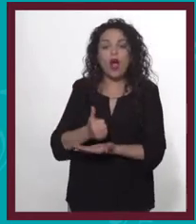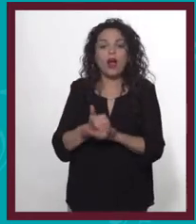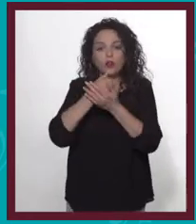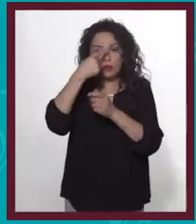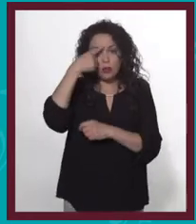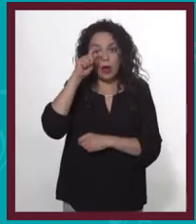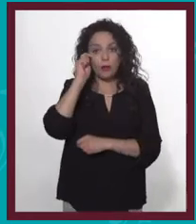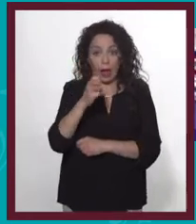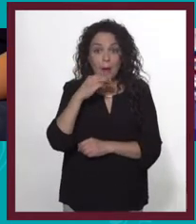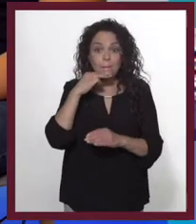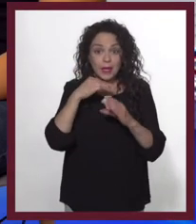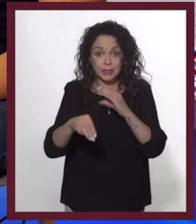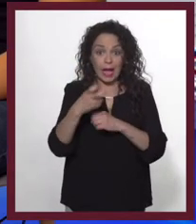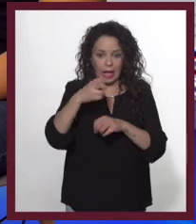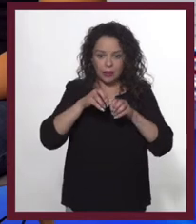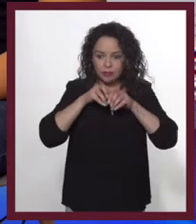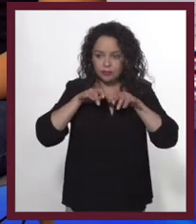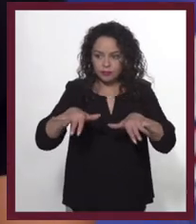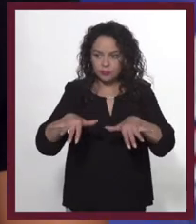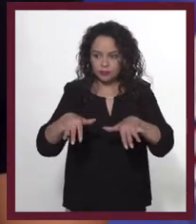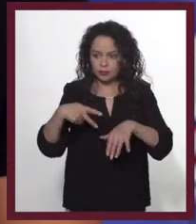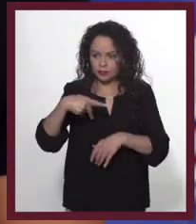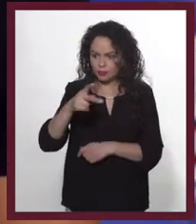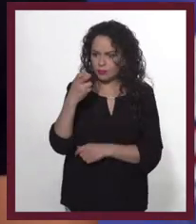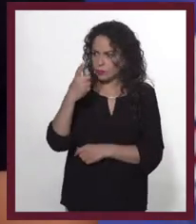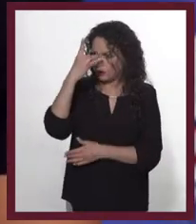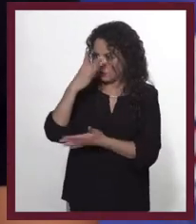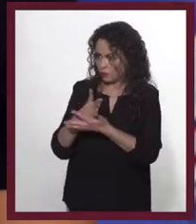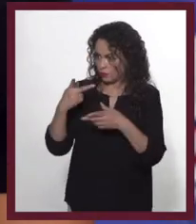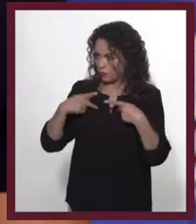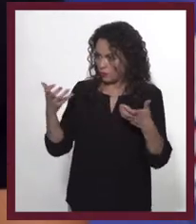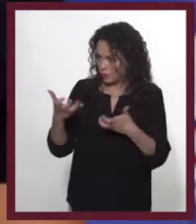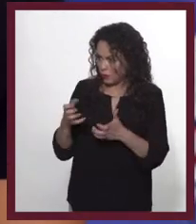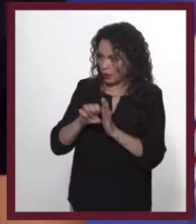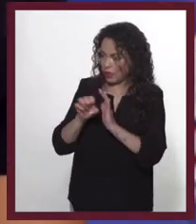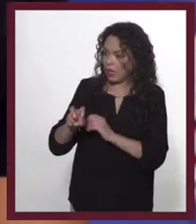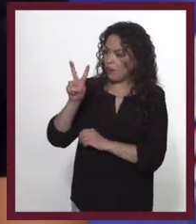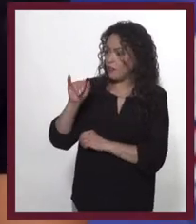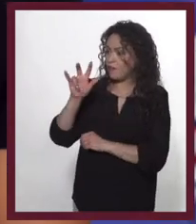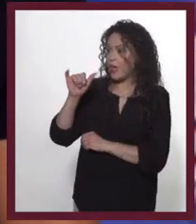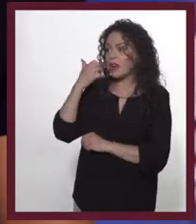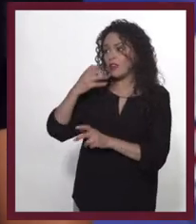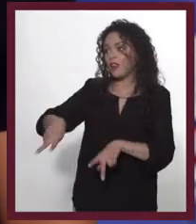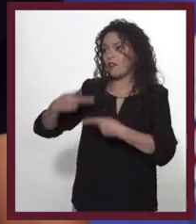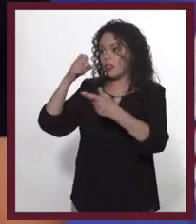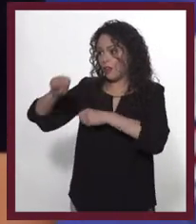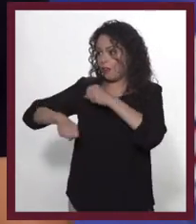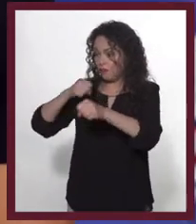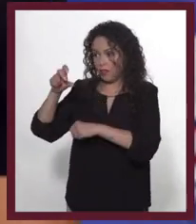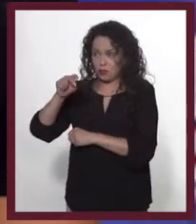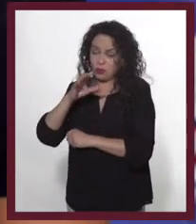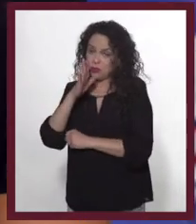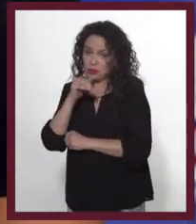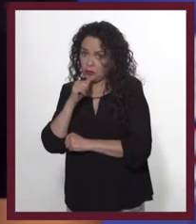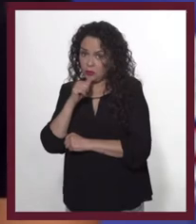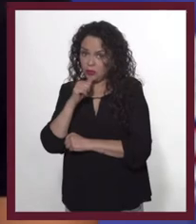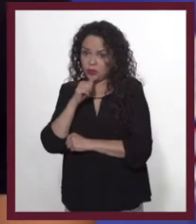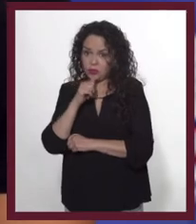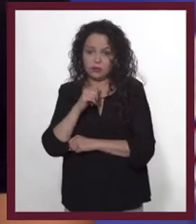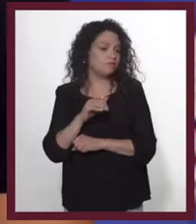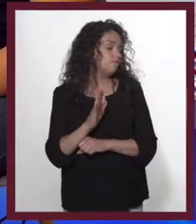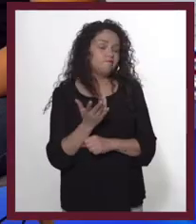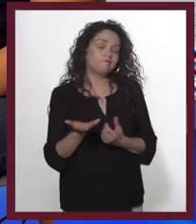canales por los que se difundirá nuestro mensaje. Pero entonces eso no lo puede hacer a una persona sola, como Viviana tratando de vender su bici.